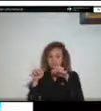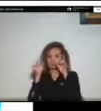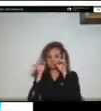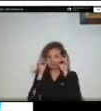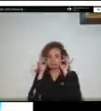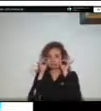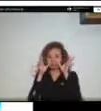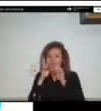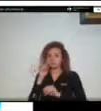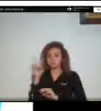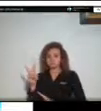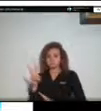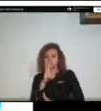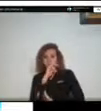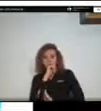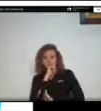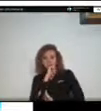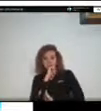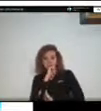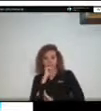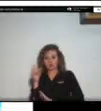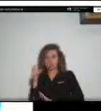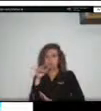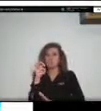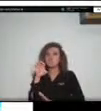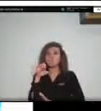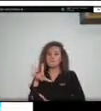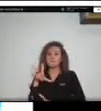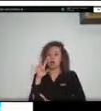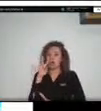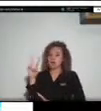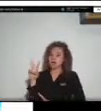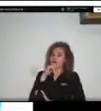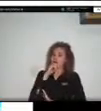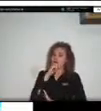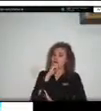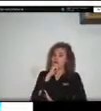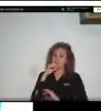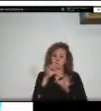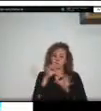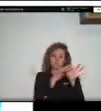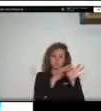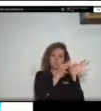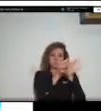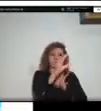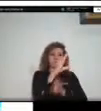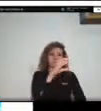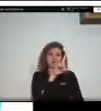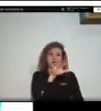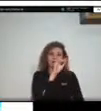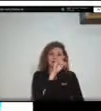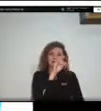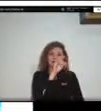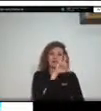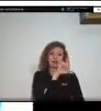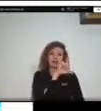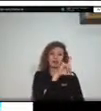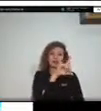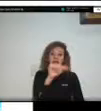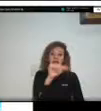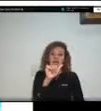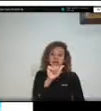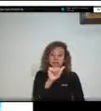Guamal es reportado tanto por el municipio de Guamal como por Castilla y amplía la cantidad de reportes y así mismo el área de